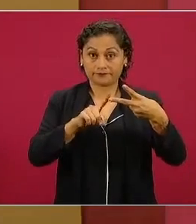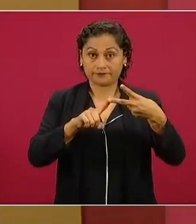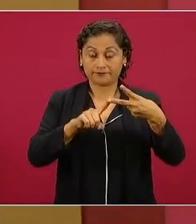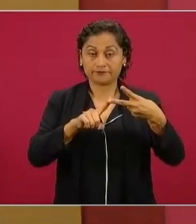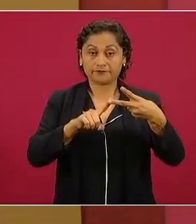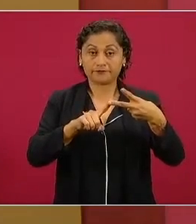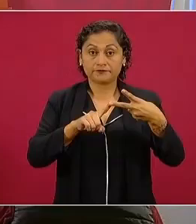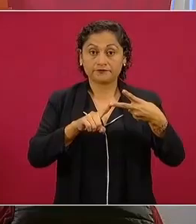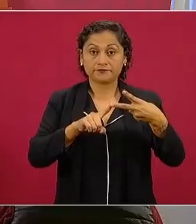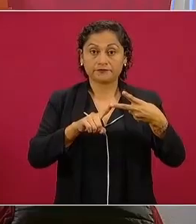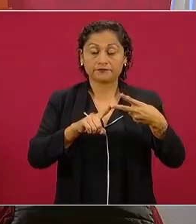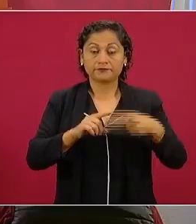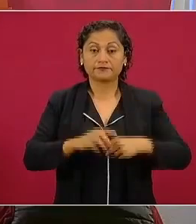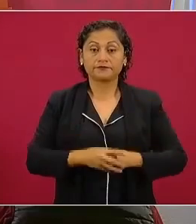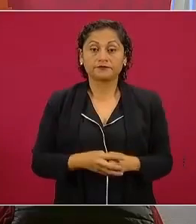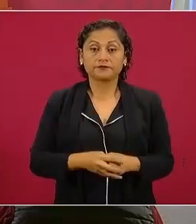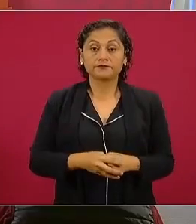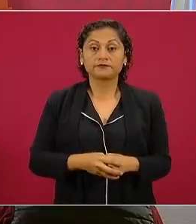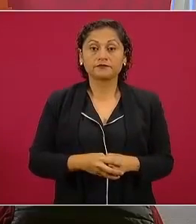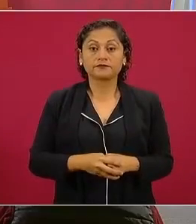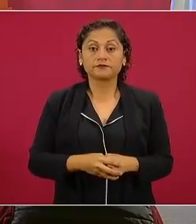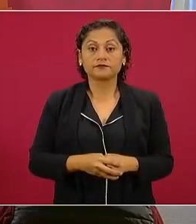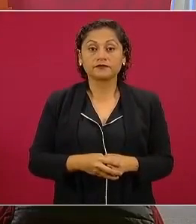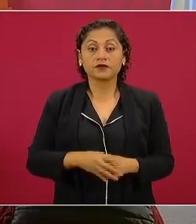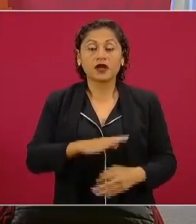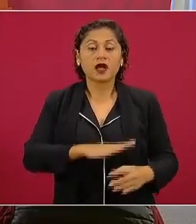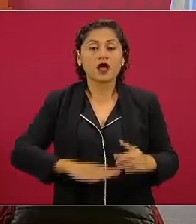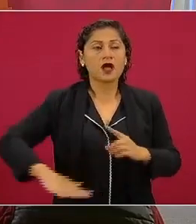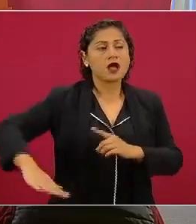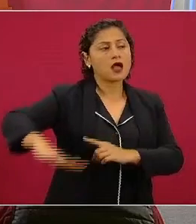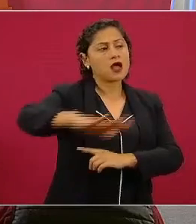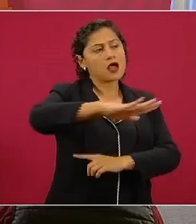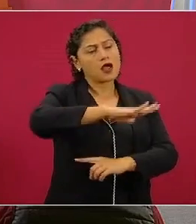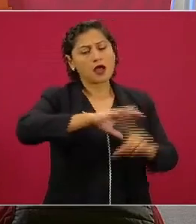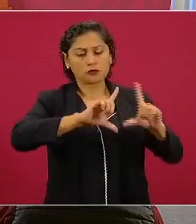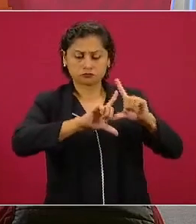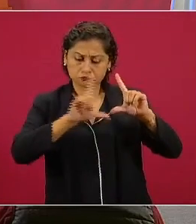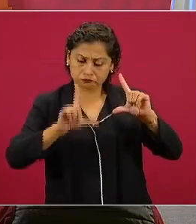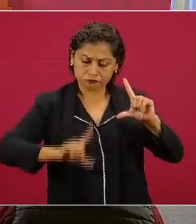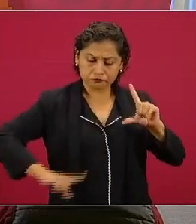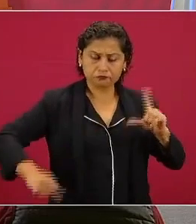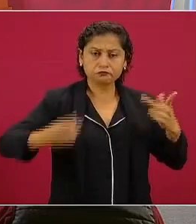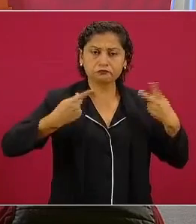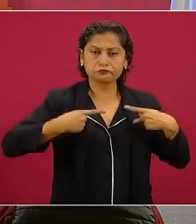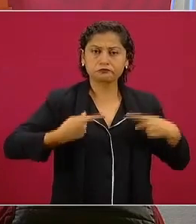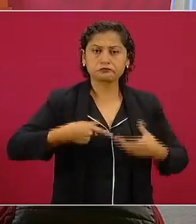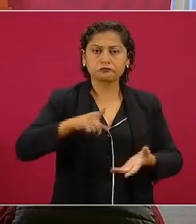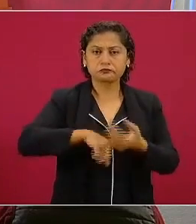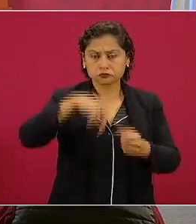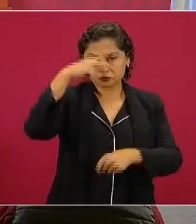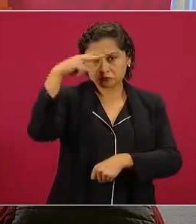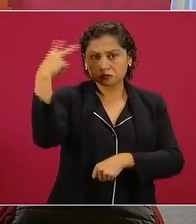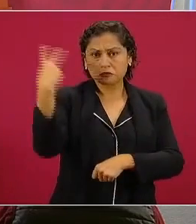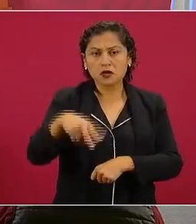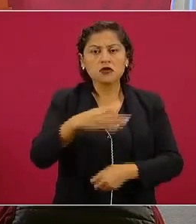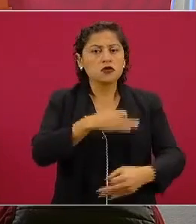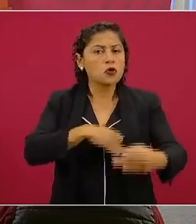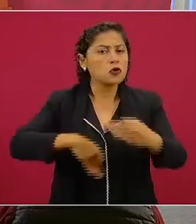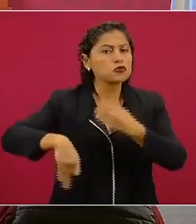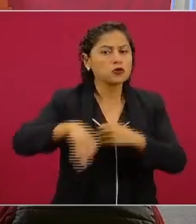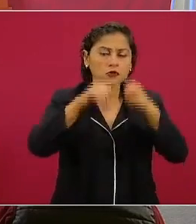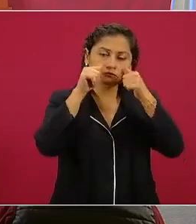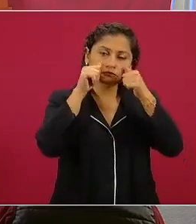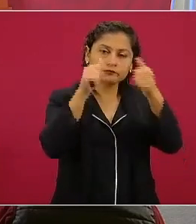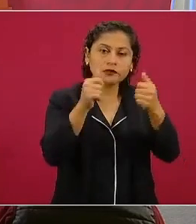dos, se atenderá a todos los mexicanos sin importar creencias, clases, organizaciones, sexo,